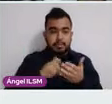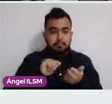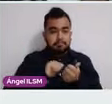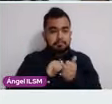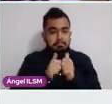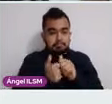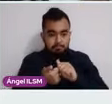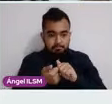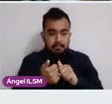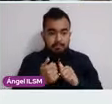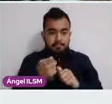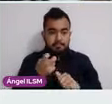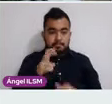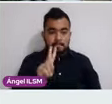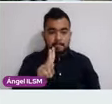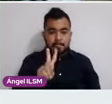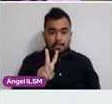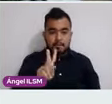Siguiente.